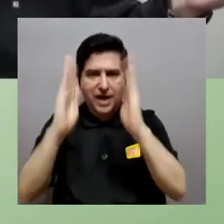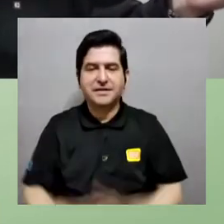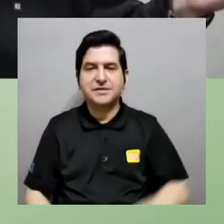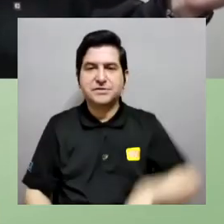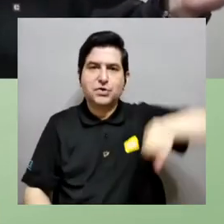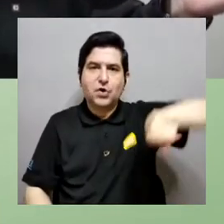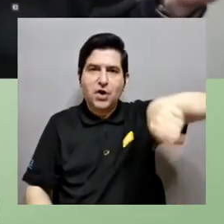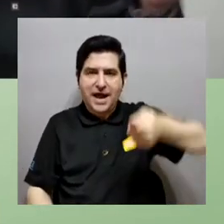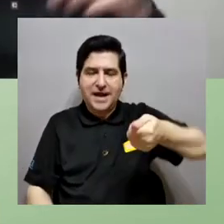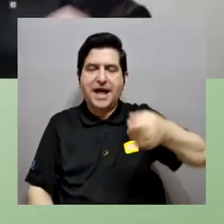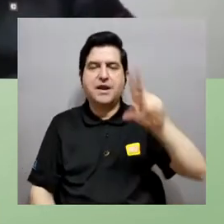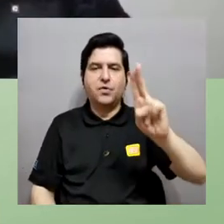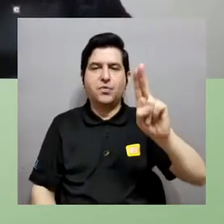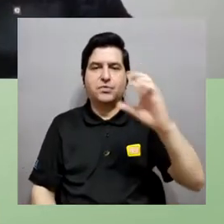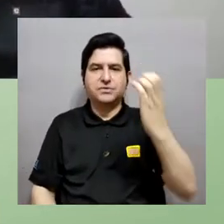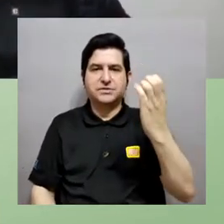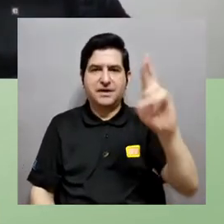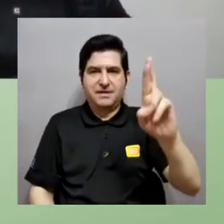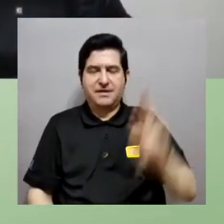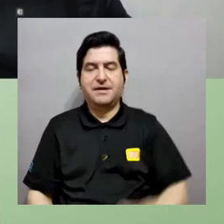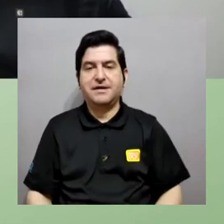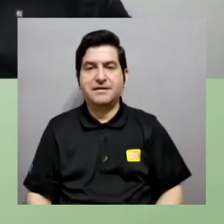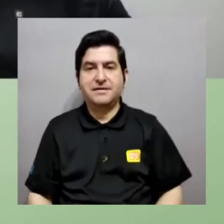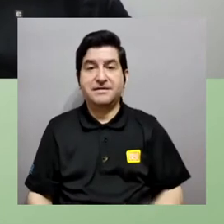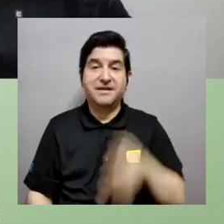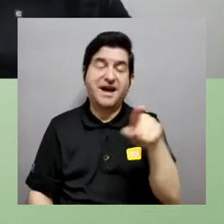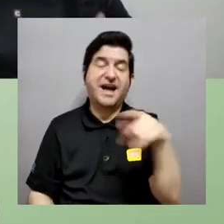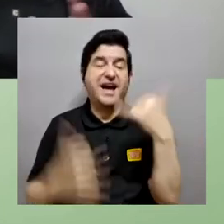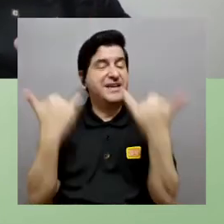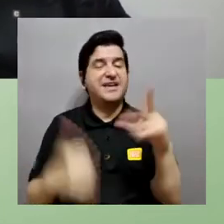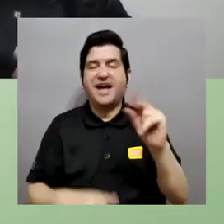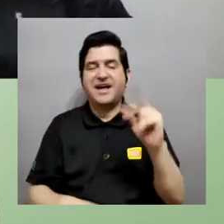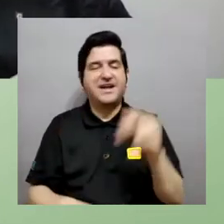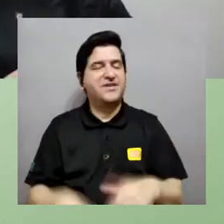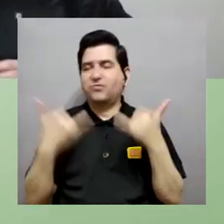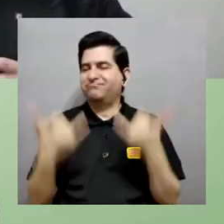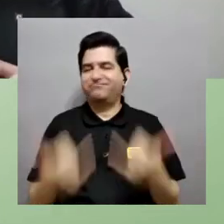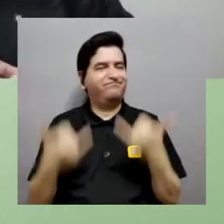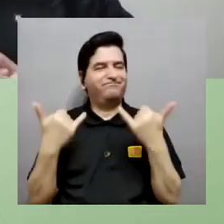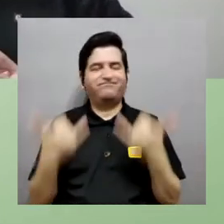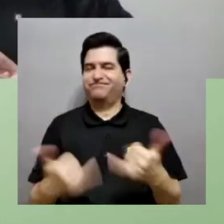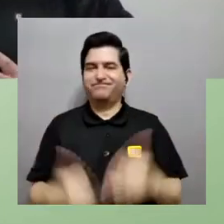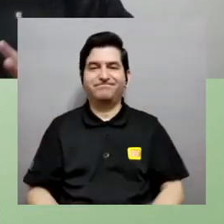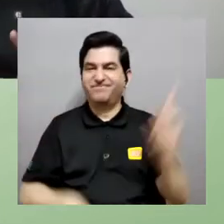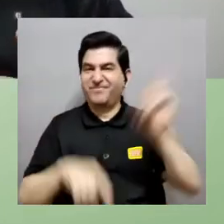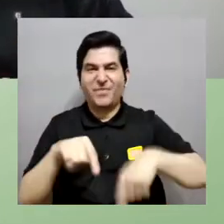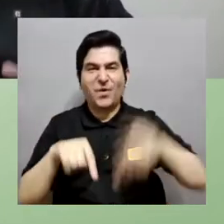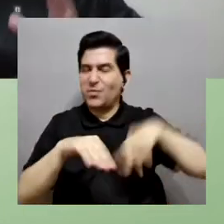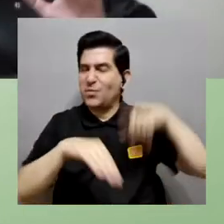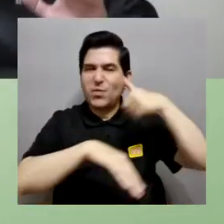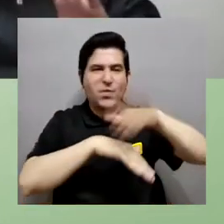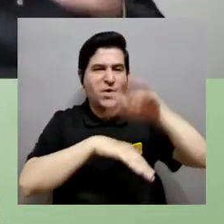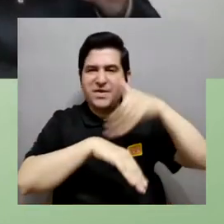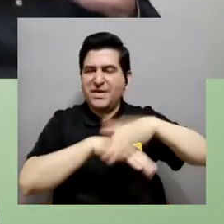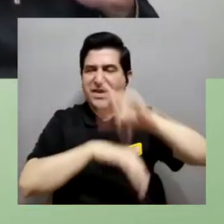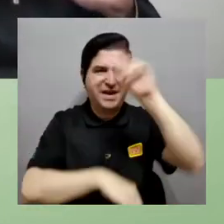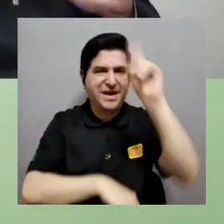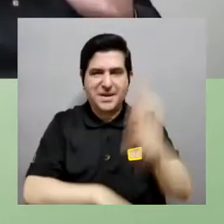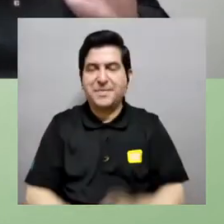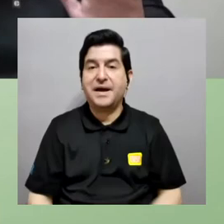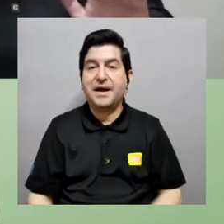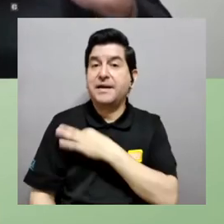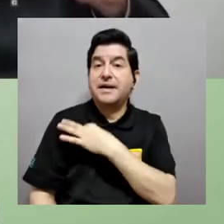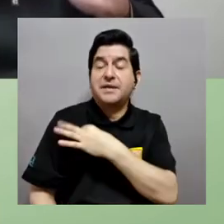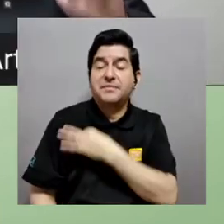pueden mandar preguntas en vivo si nos están sintonizando por el canal de la Universidad de Costa Rica pues ahí sí ya no estamos